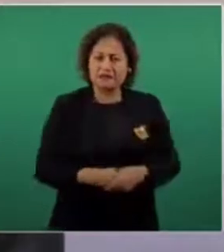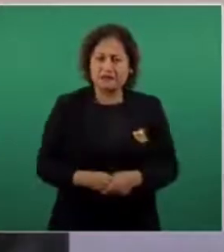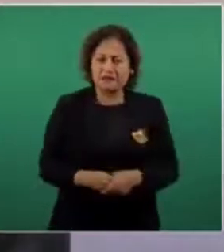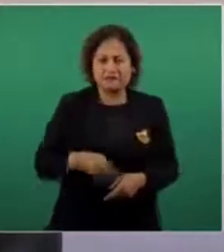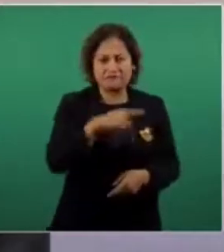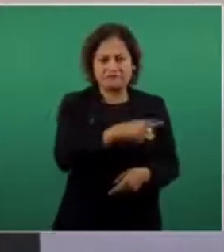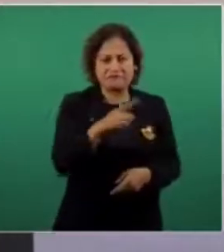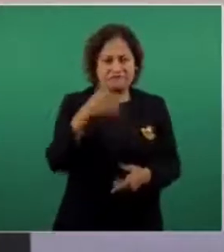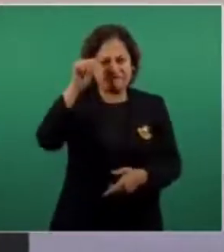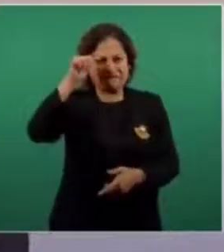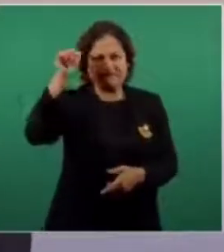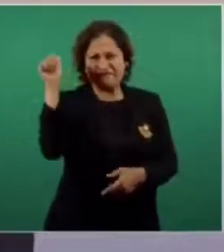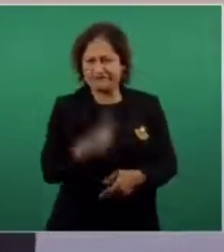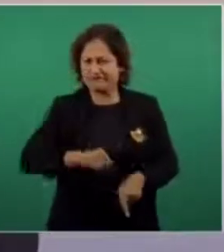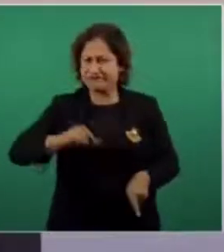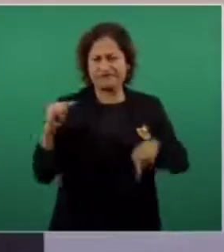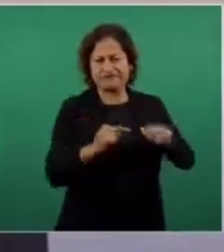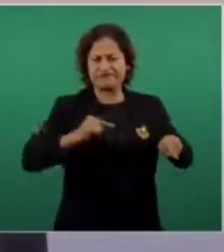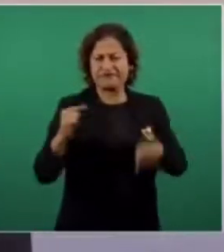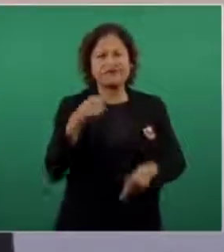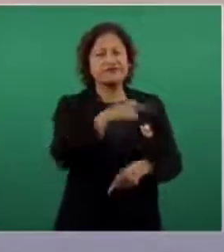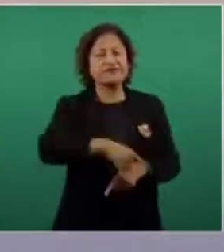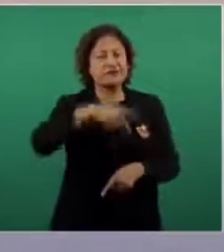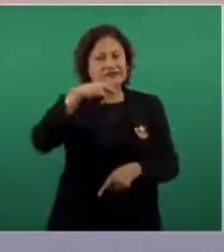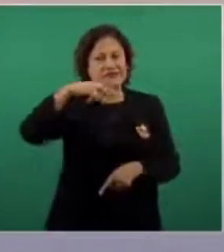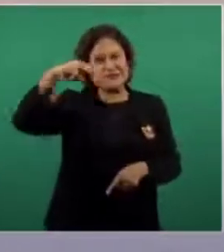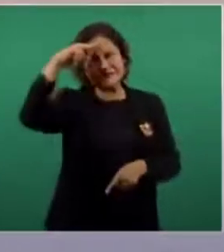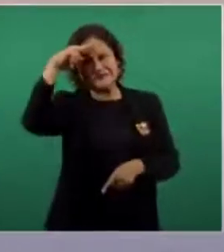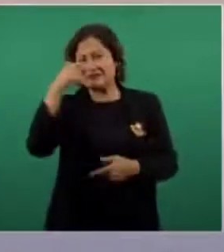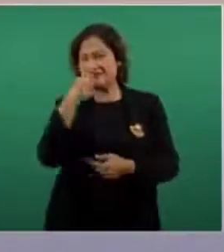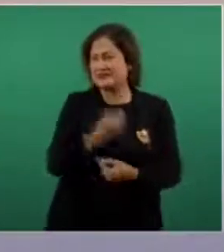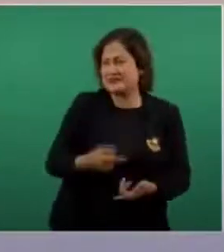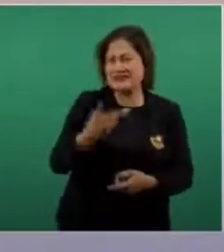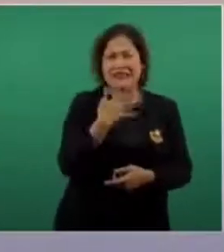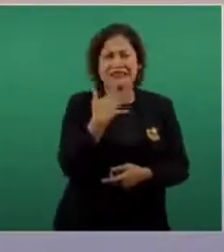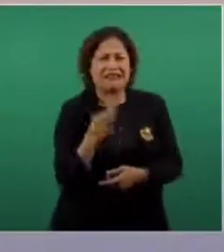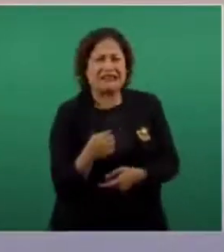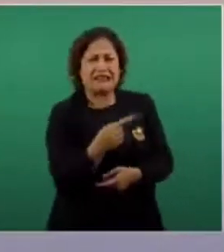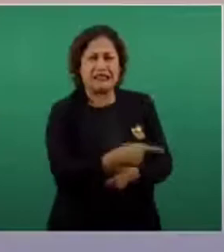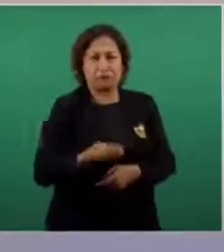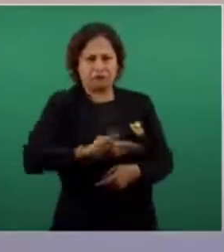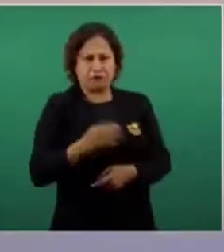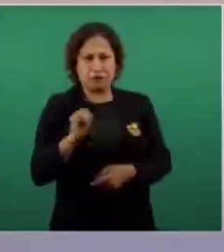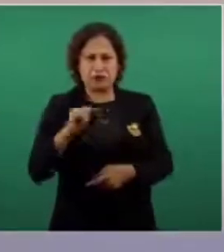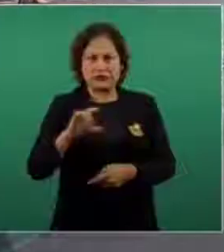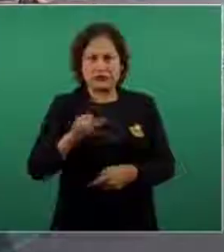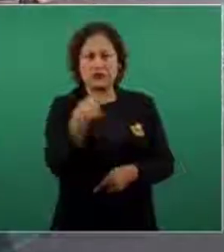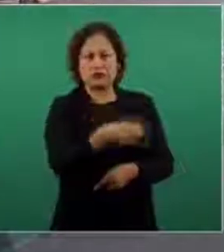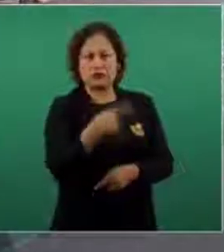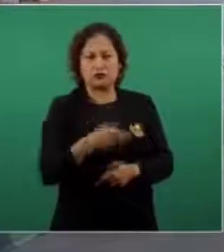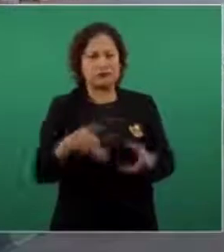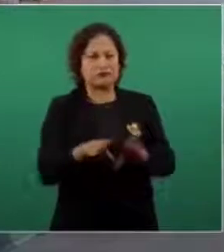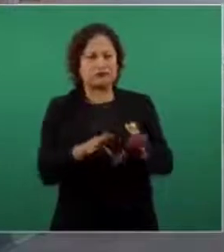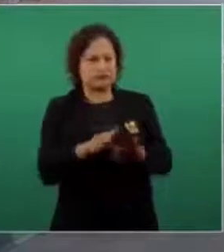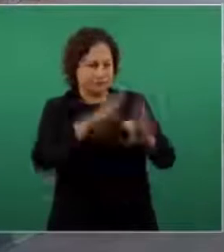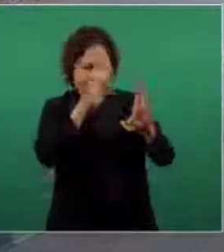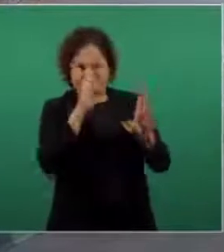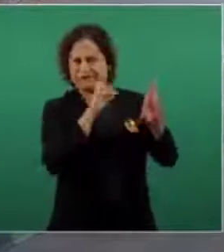perversísimo, ignorantísimo bachiller, bachiller, excelentísimo, pícaro,